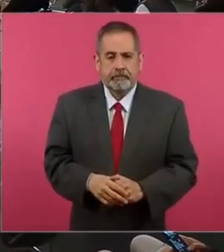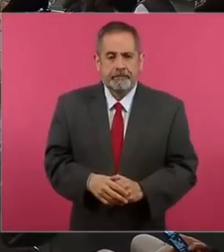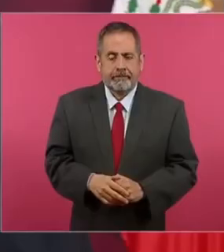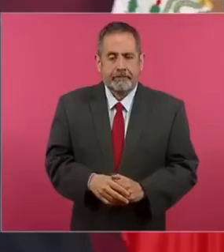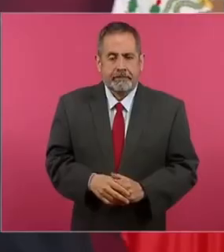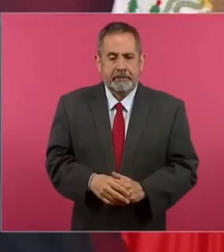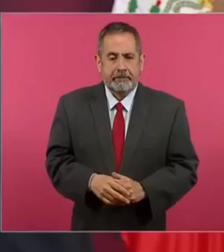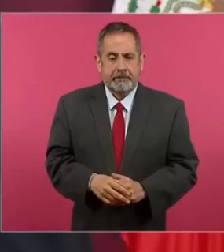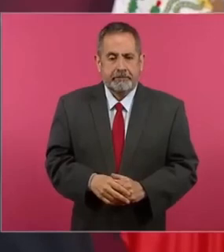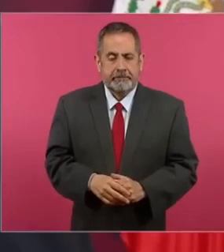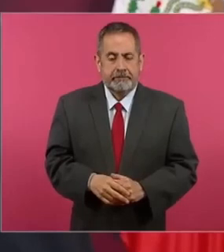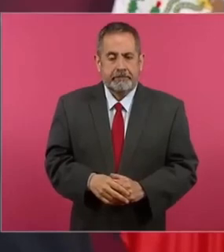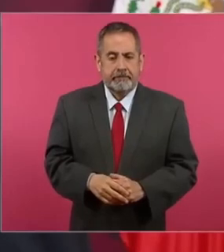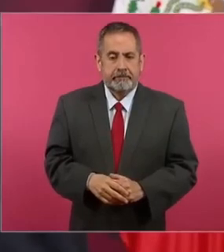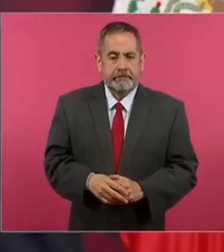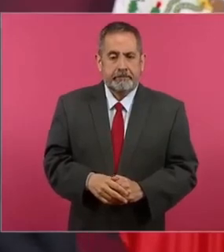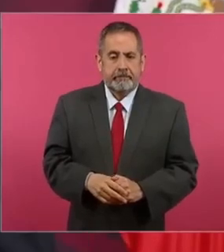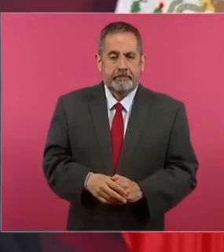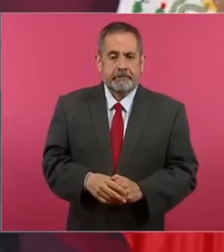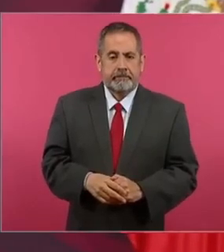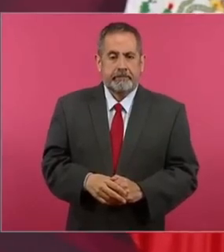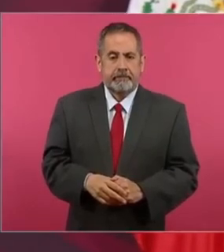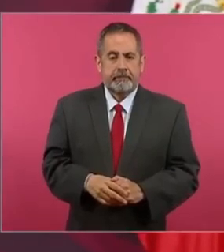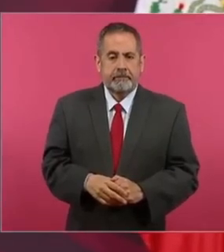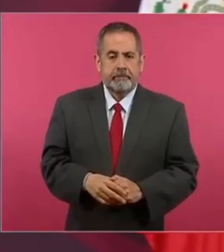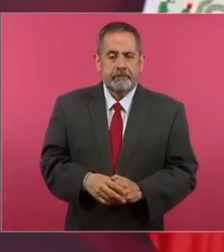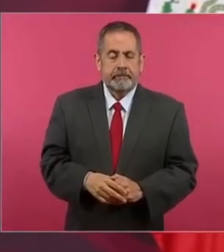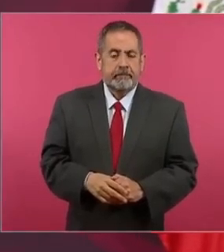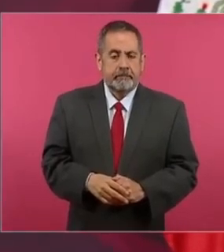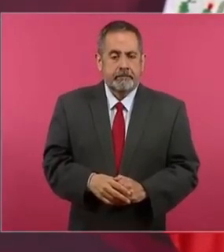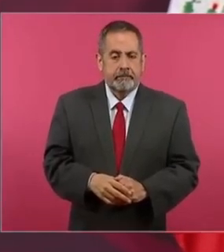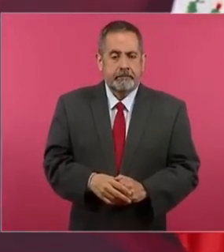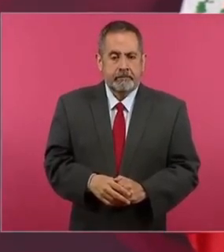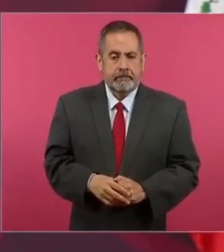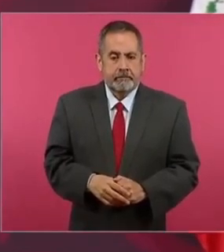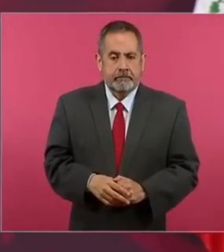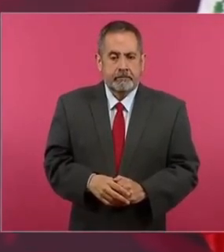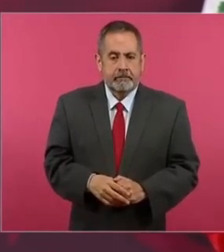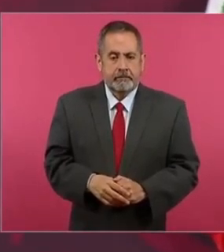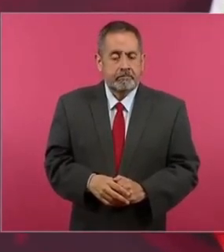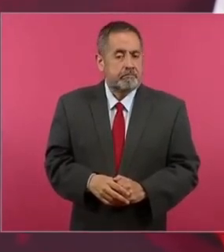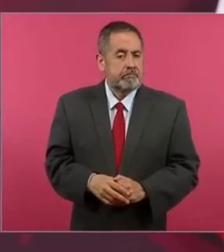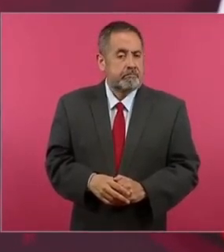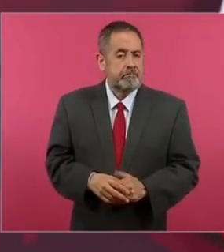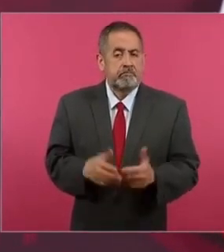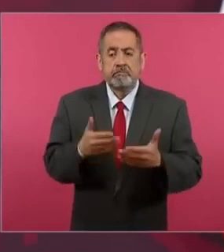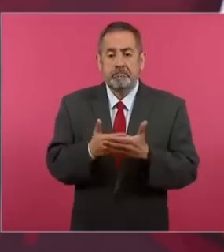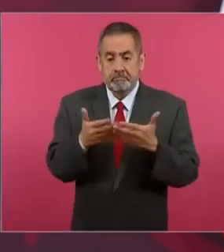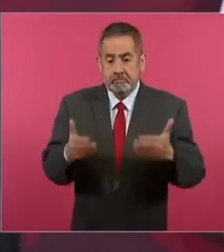cada vez pues tiene menos